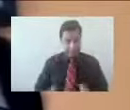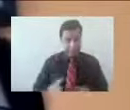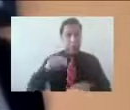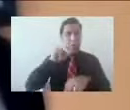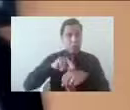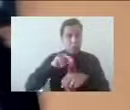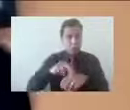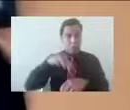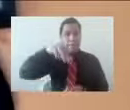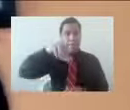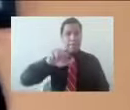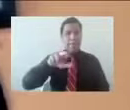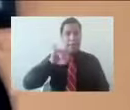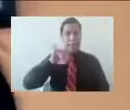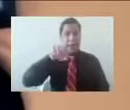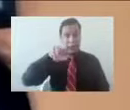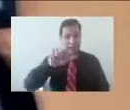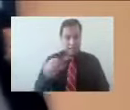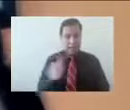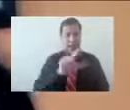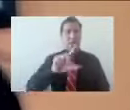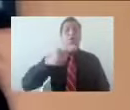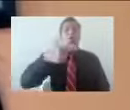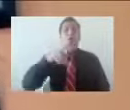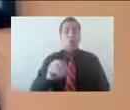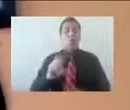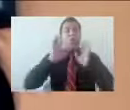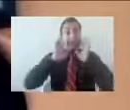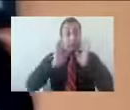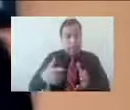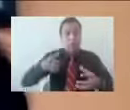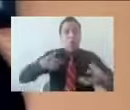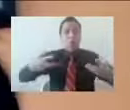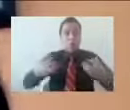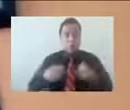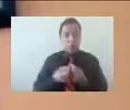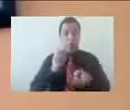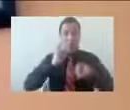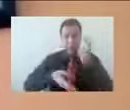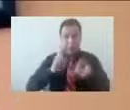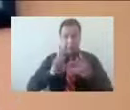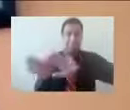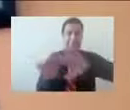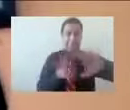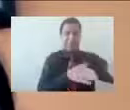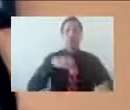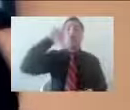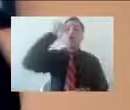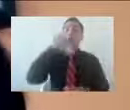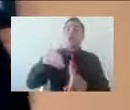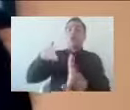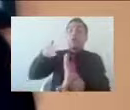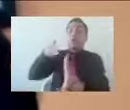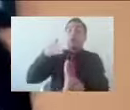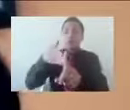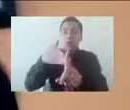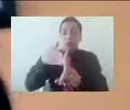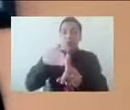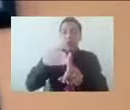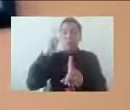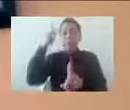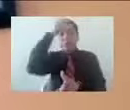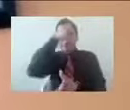parte de emocionar. Y el día de hoy vamos a hablar uno de los elementos tan fundamentales como puede ser el mundo psicosocial.